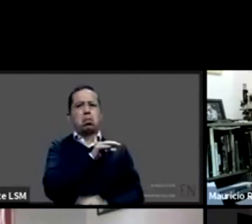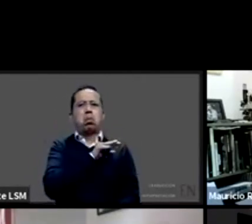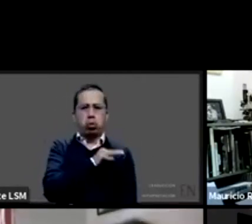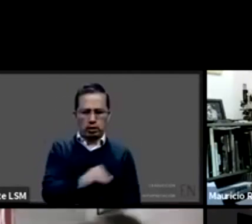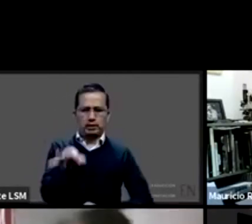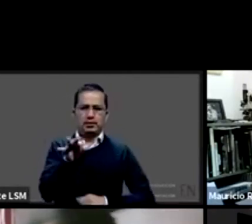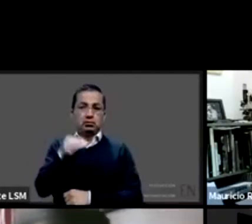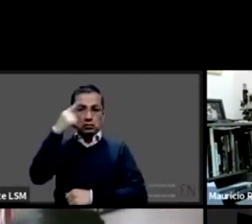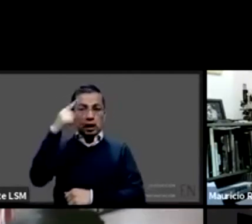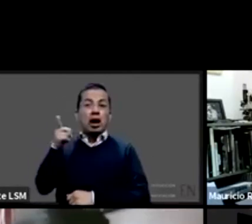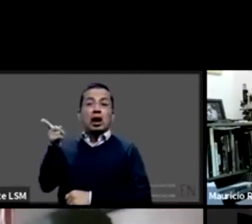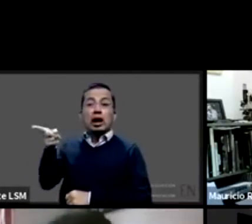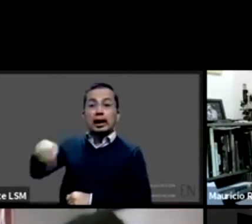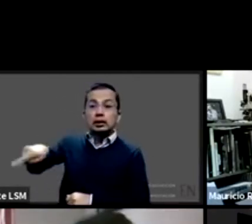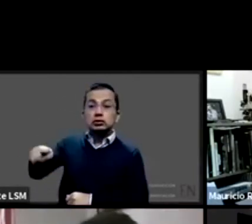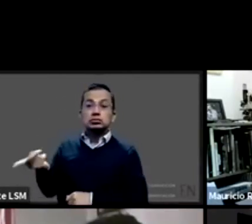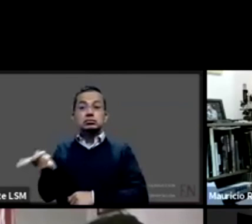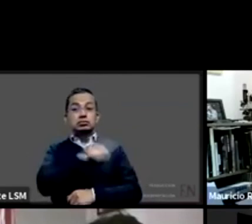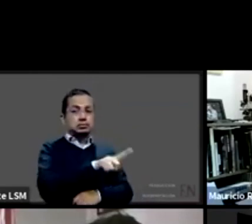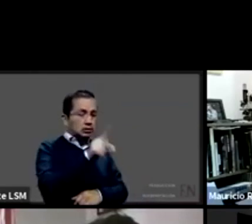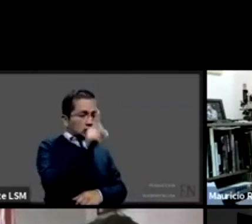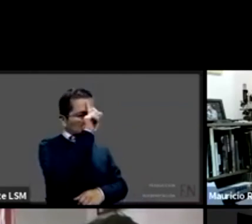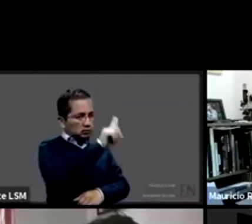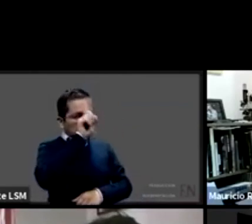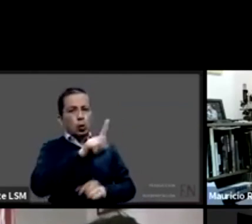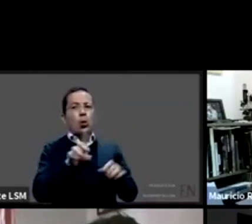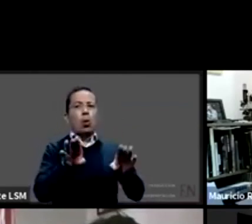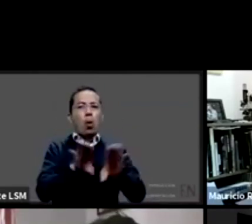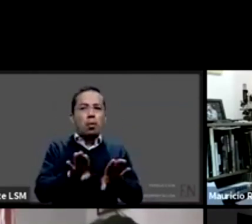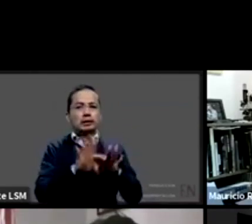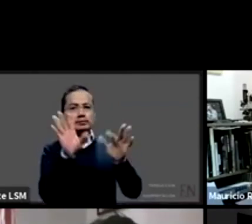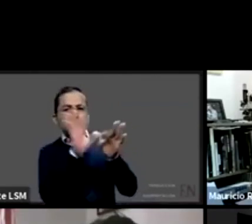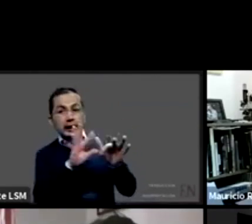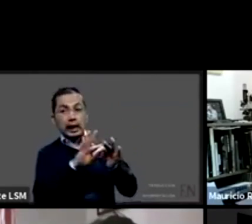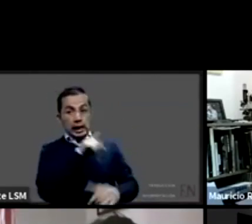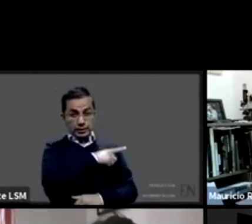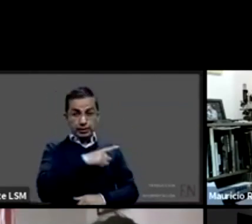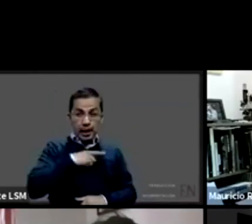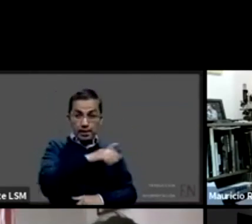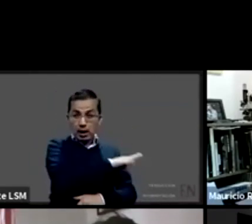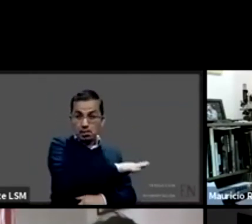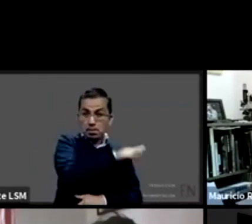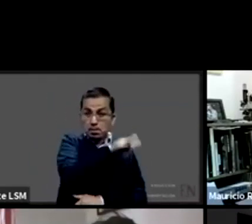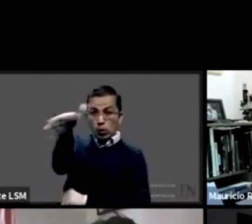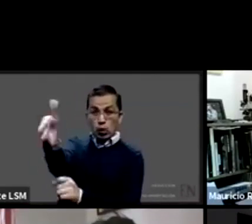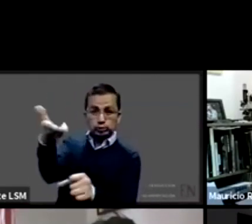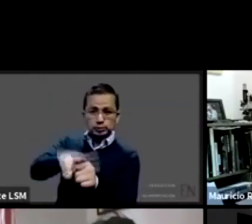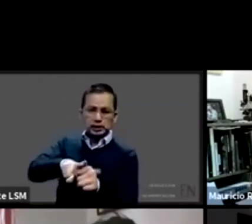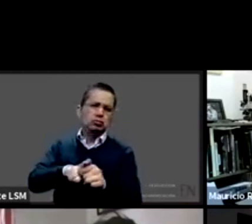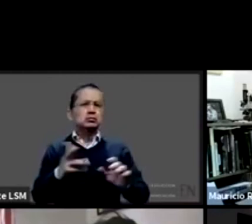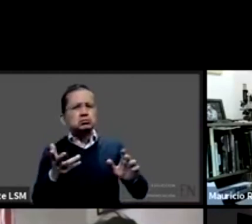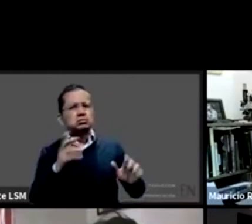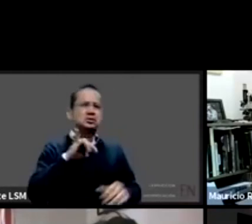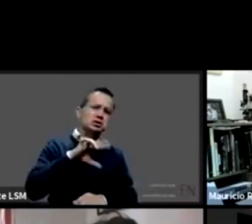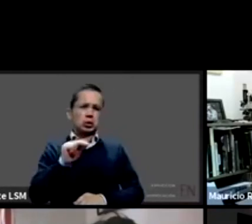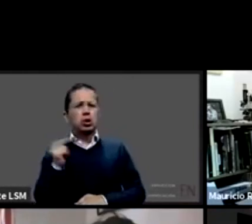les puedan orientar también sobre si es necesario que acudan al hospital o cómo se puede solucionar